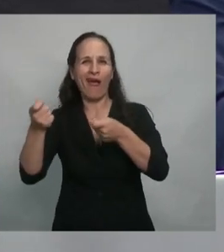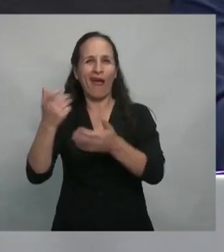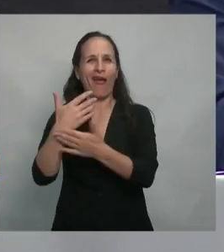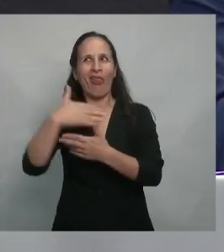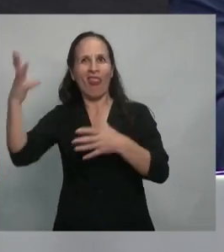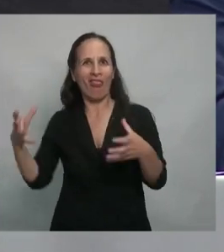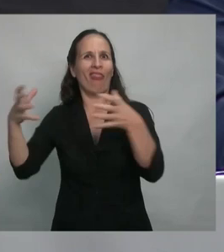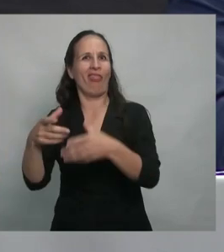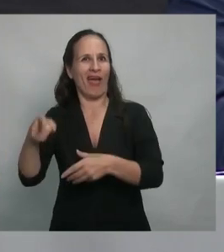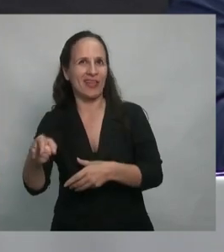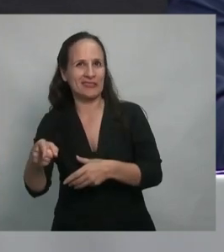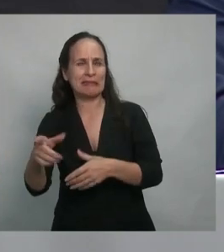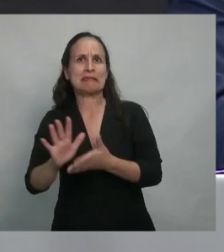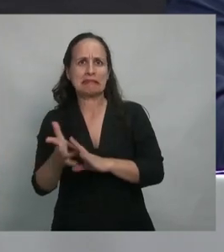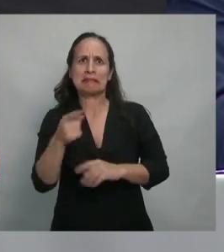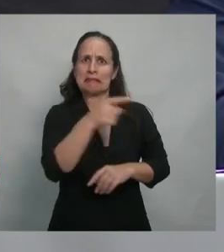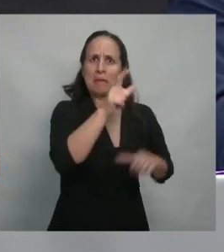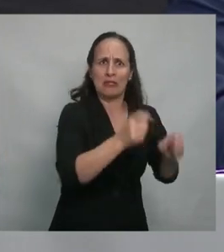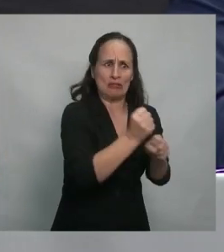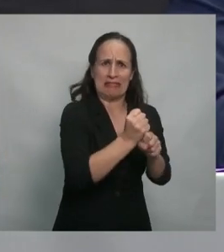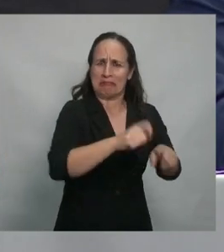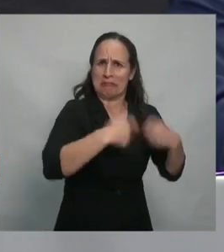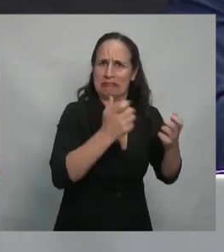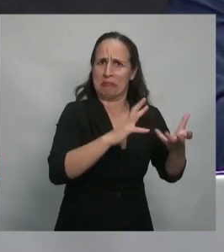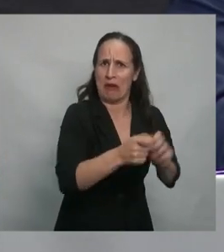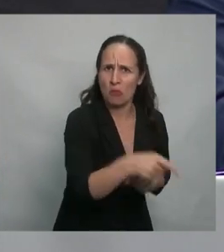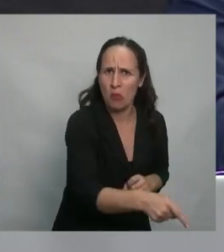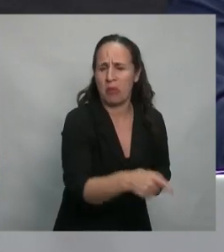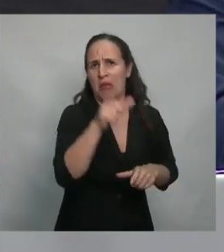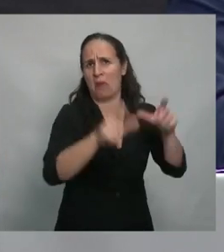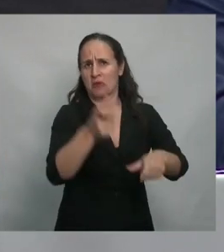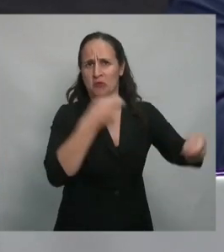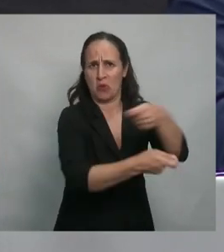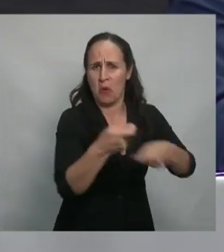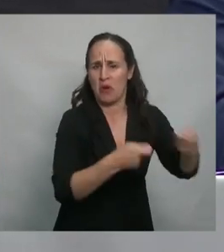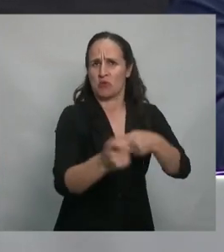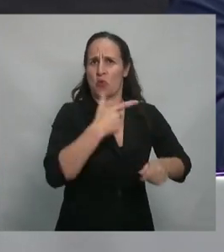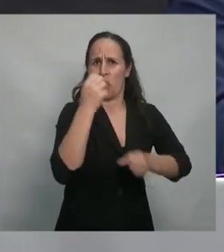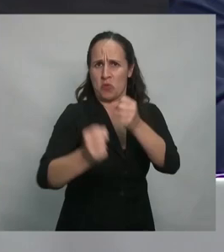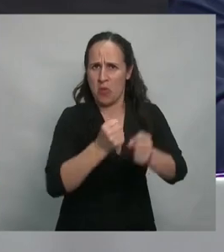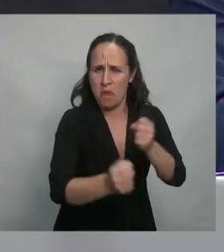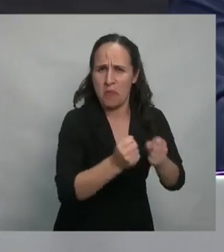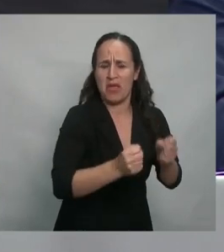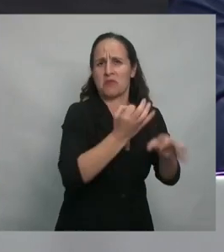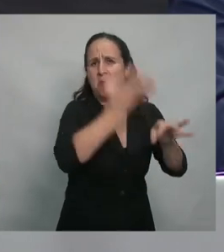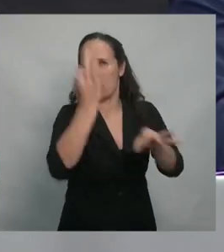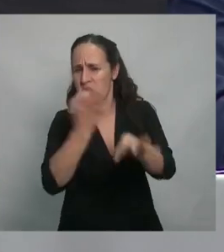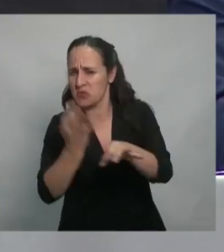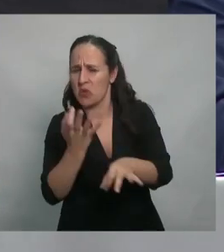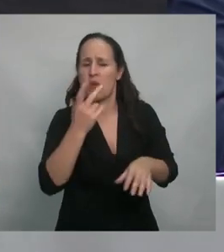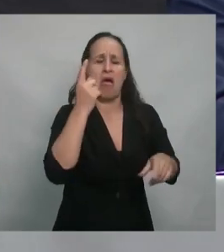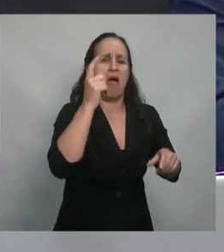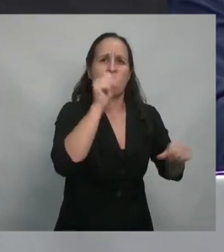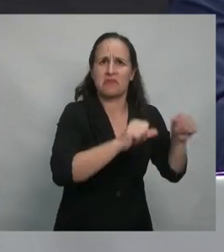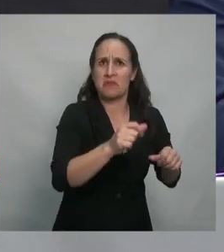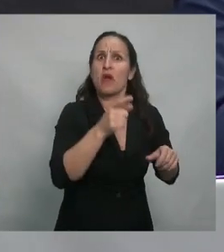en trabajadores, en comerciantes, en empresarios, en intelectuales, en científicos, hasta